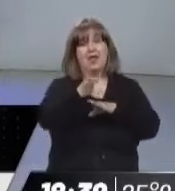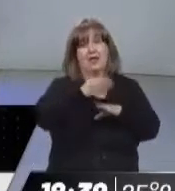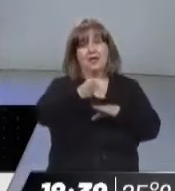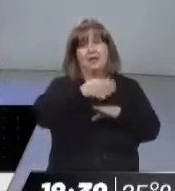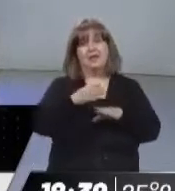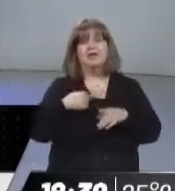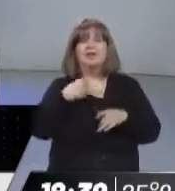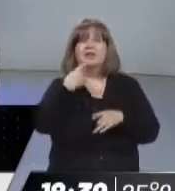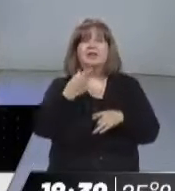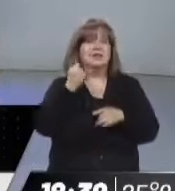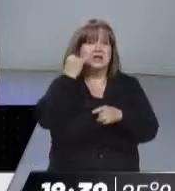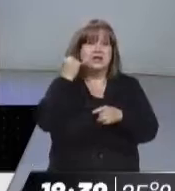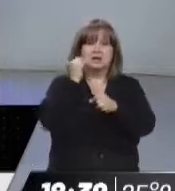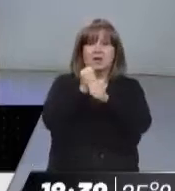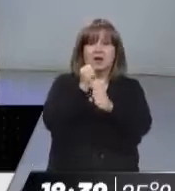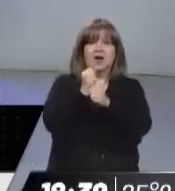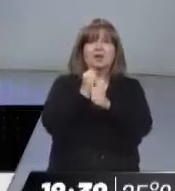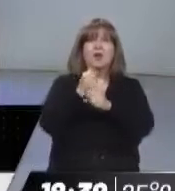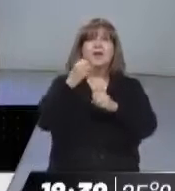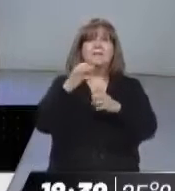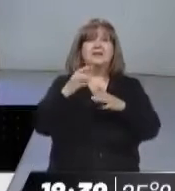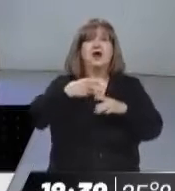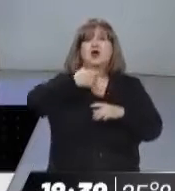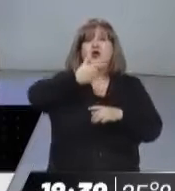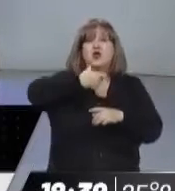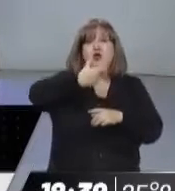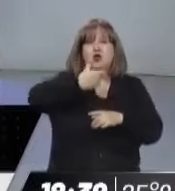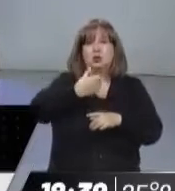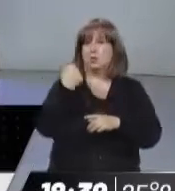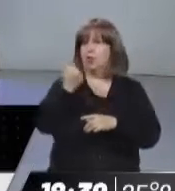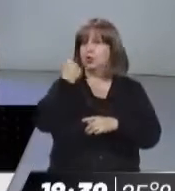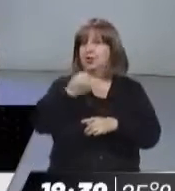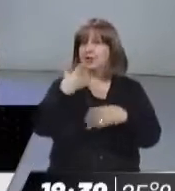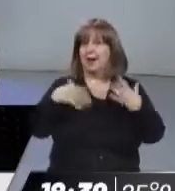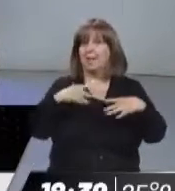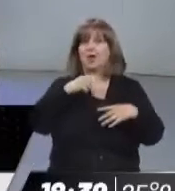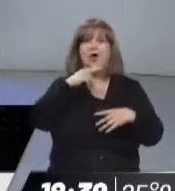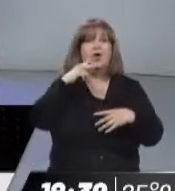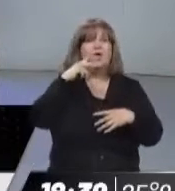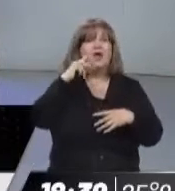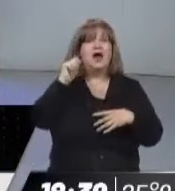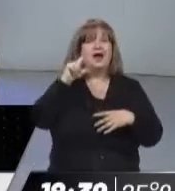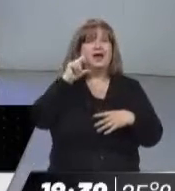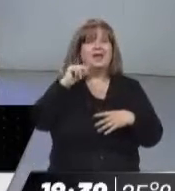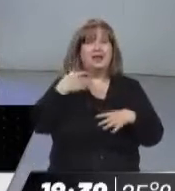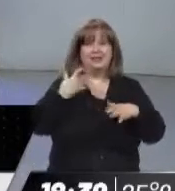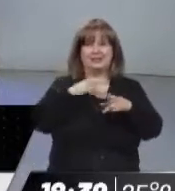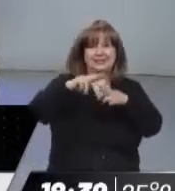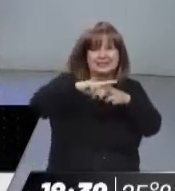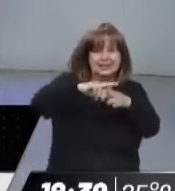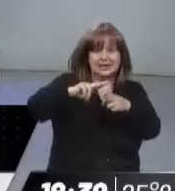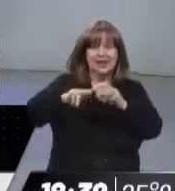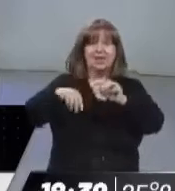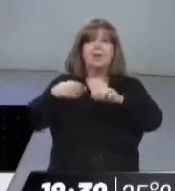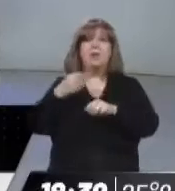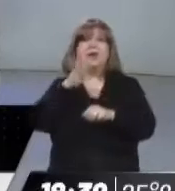está trabajando en un plan de acción, que empiezan por lo rojo, en donde tienen más gravedad esas ondulaciones, o agüellamientos, como le llaman, y después llegarán